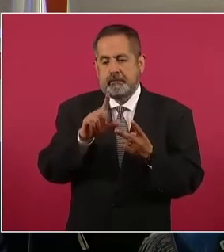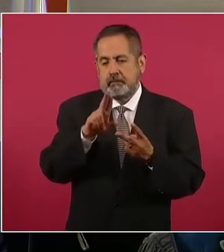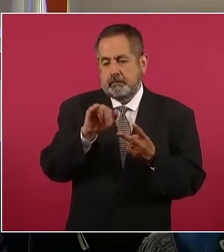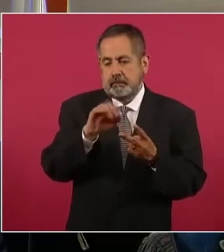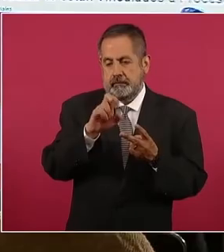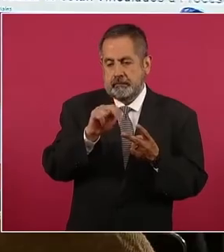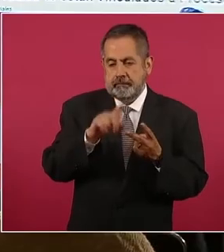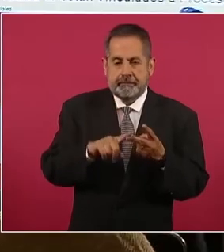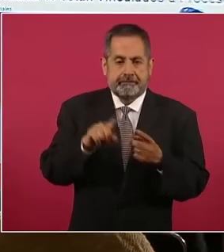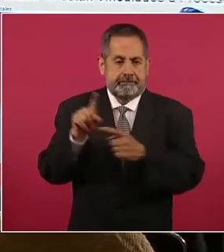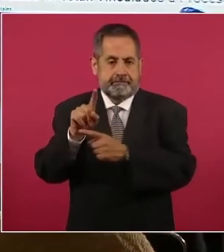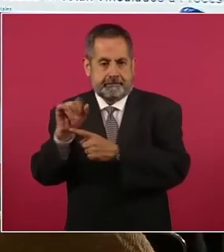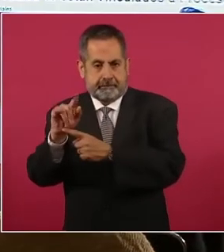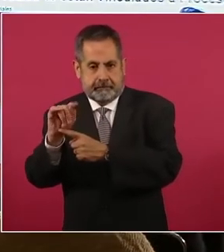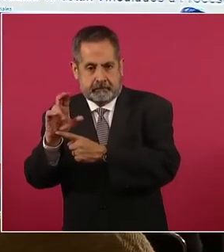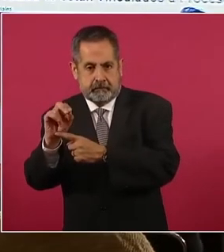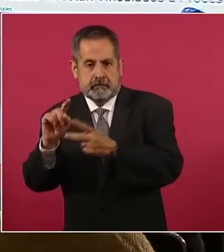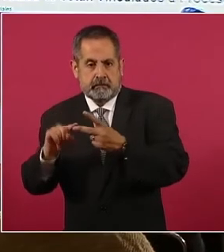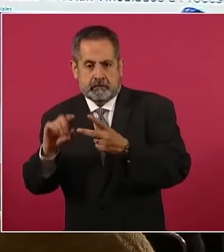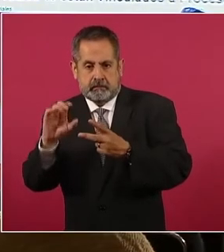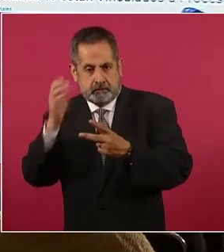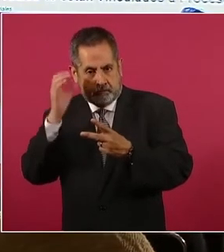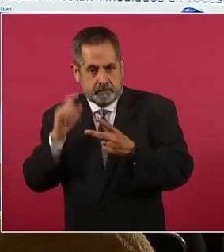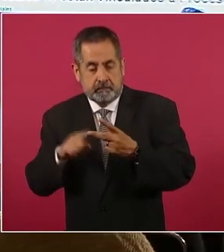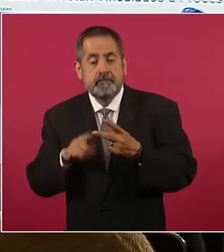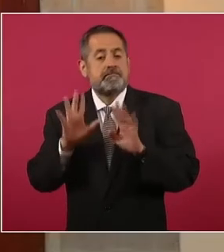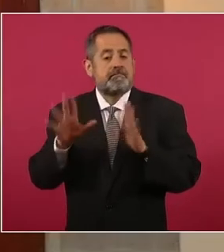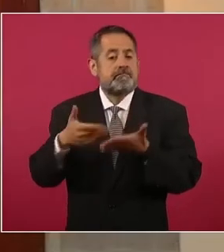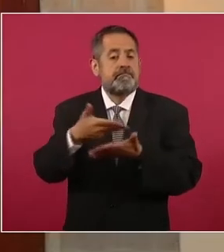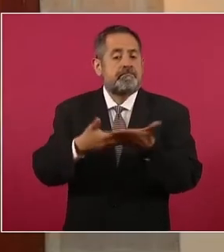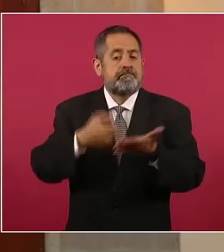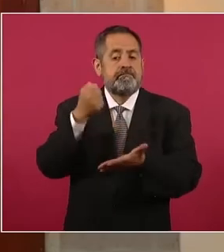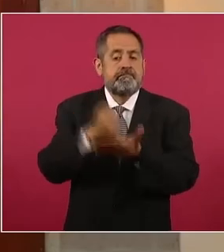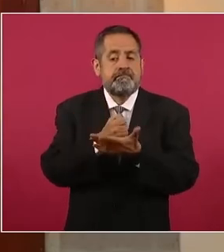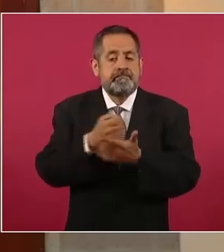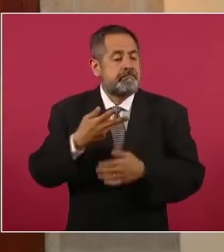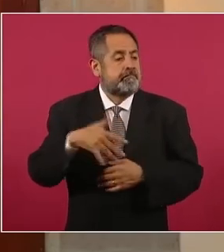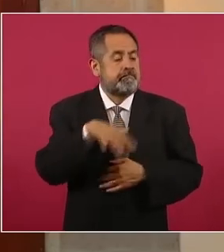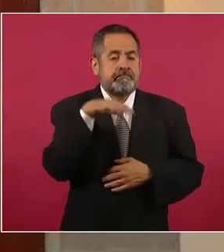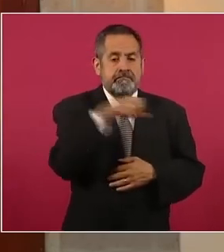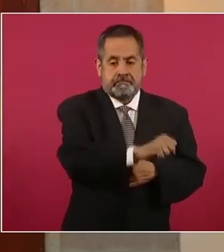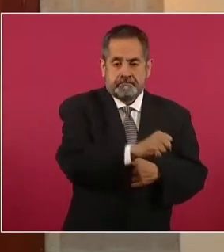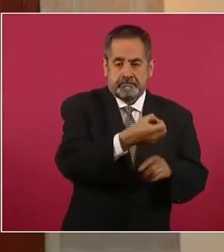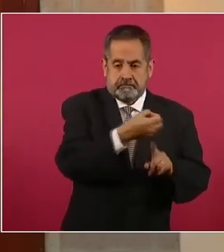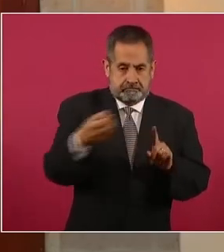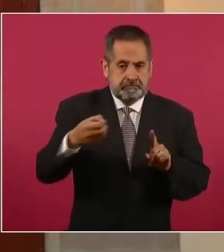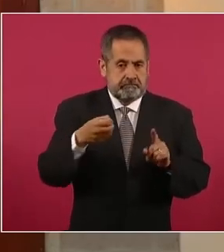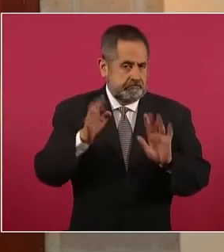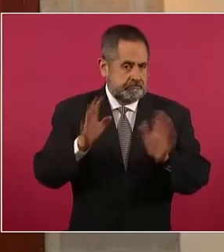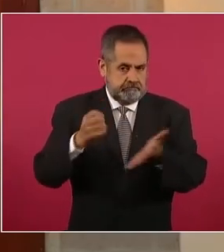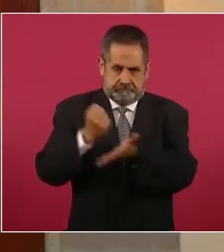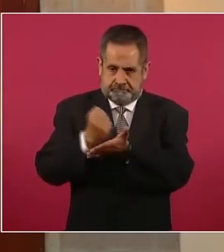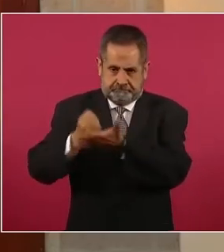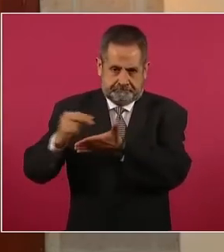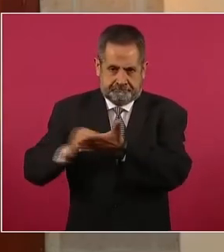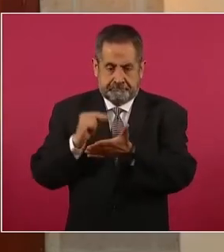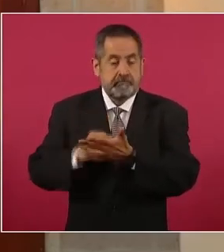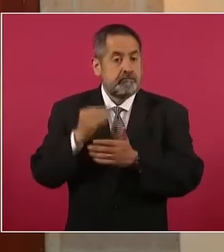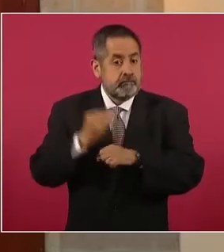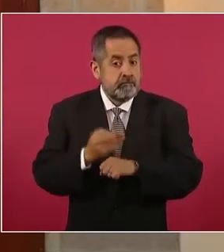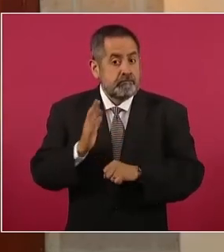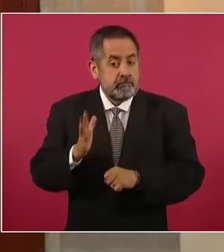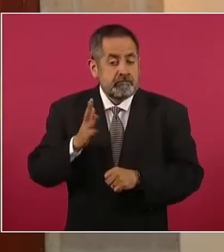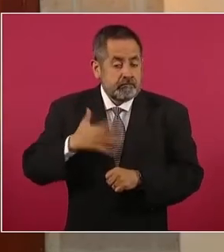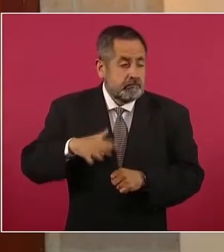en Culiacán, están las órdenes de aprehensión en ambos casos y está todo el despliegue de búsqueda y